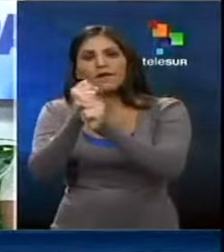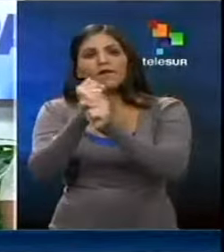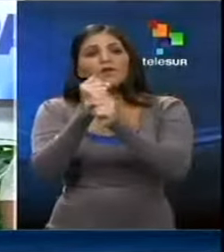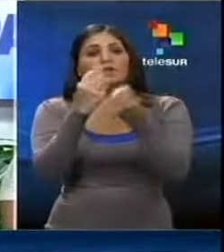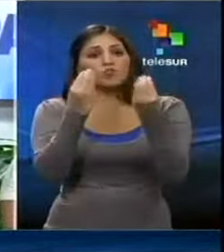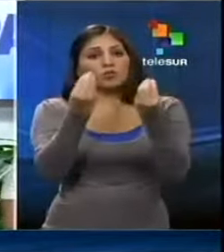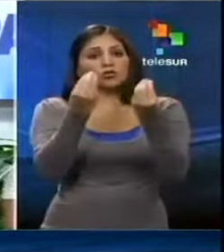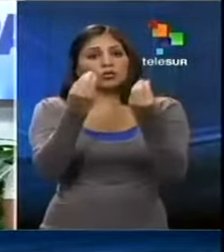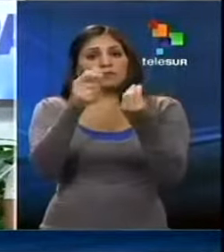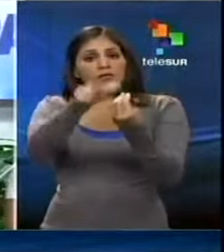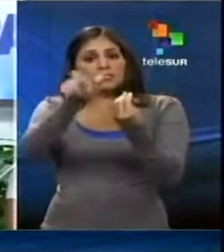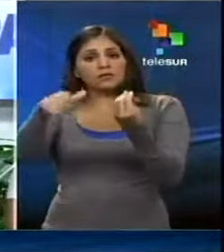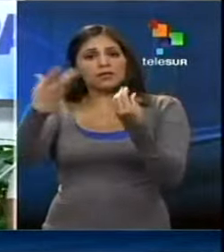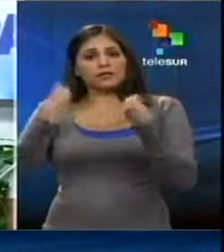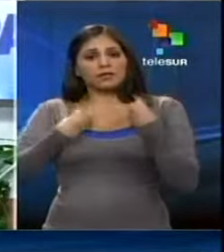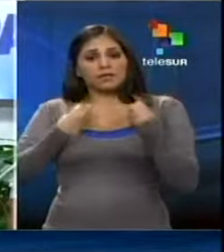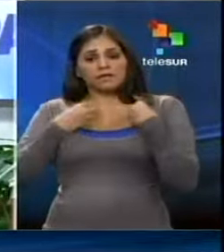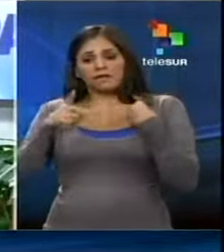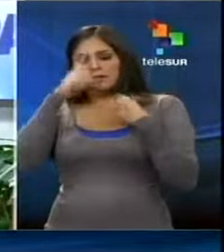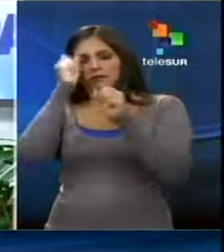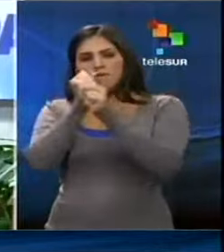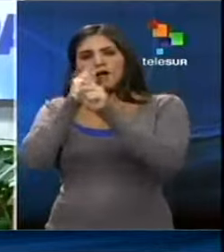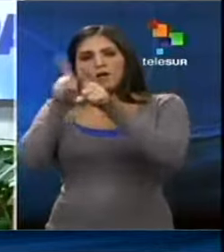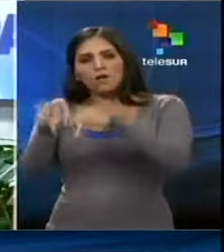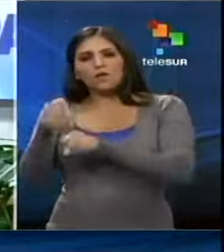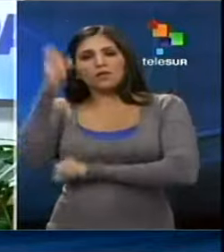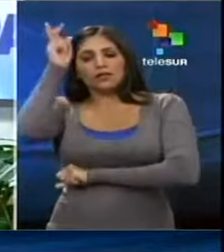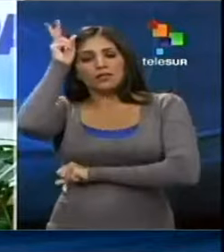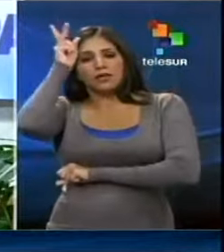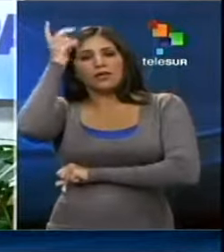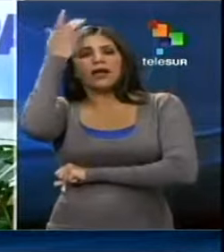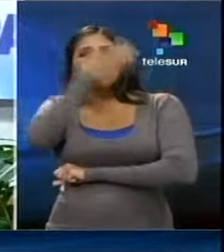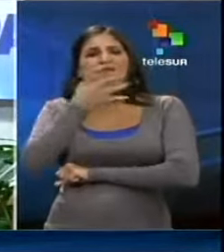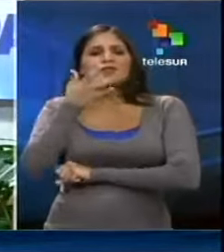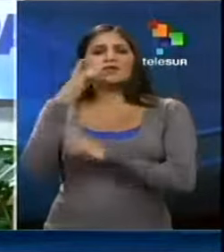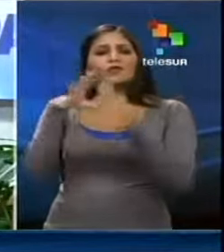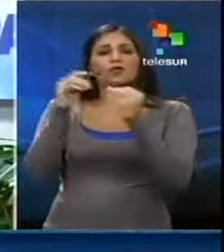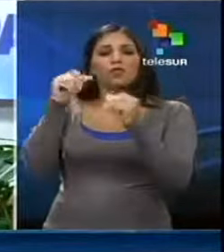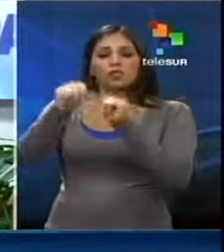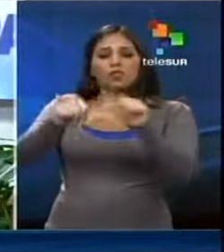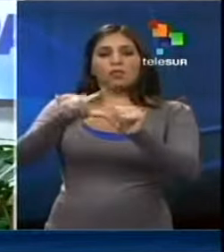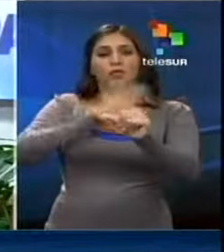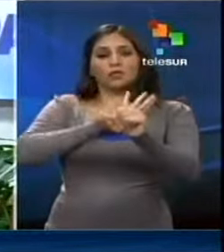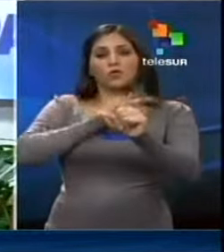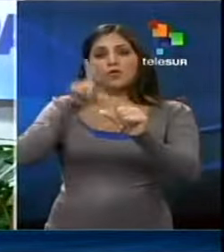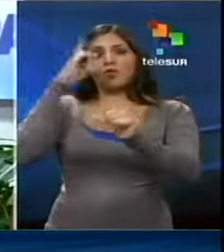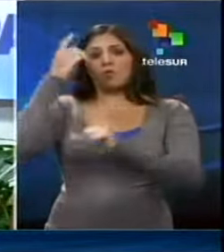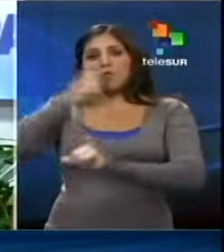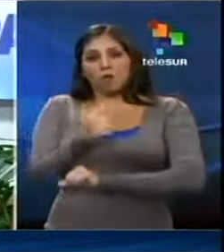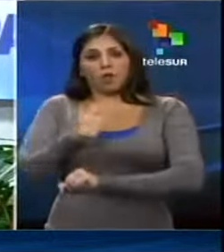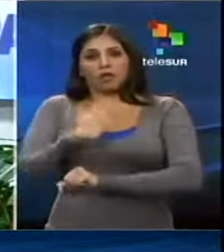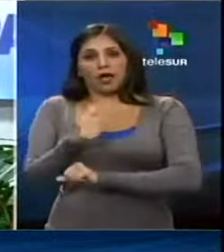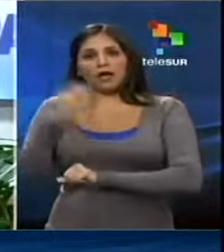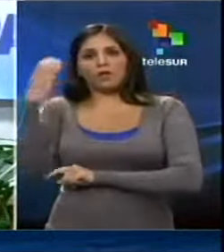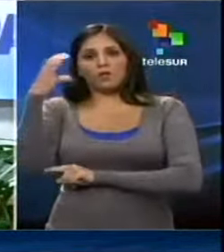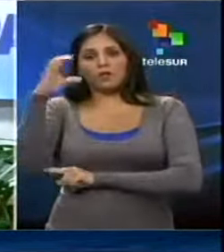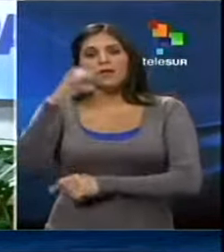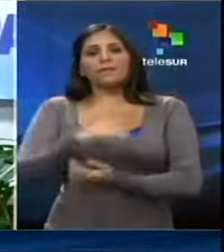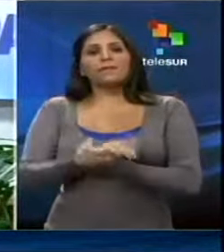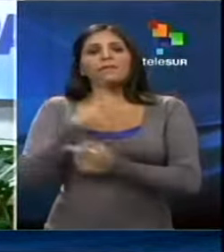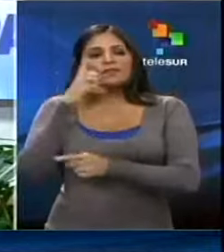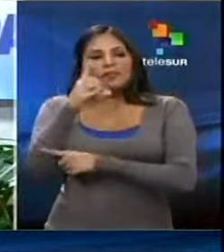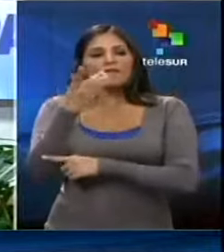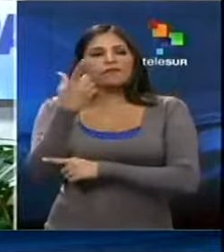de campesinos, de indígenas, de afrodescendientes en Bogotá, debe llamar la atención del